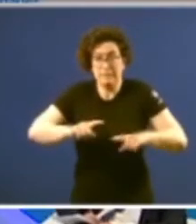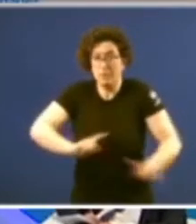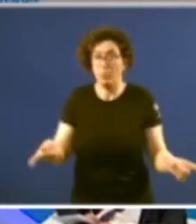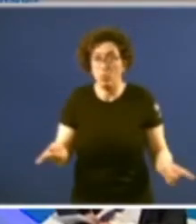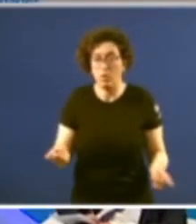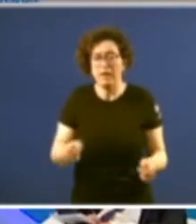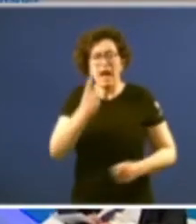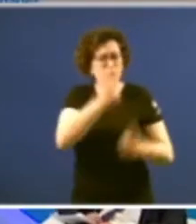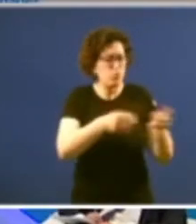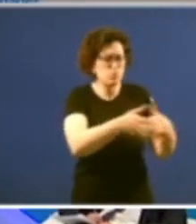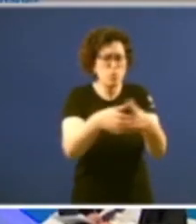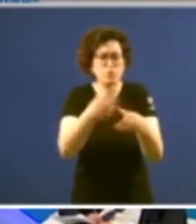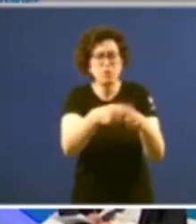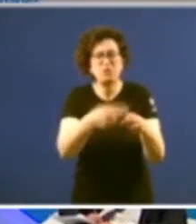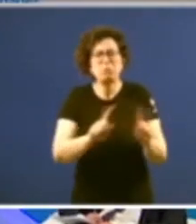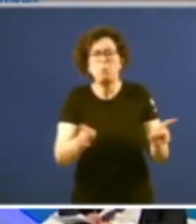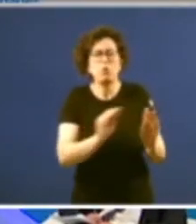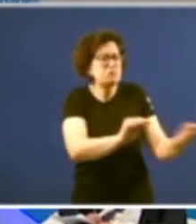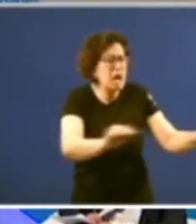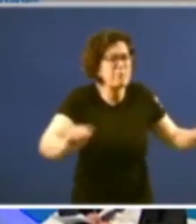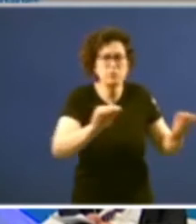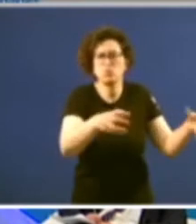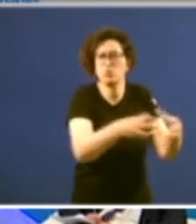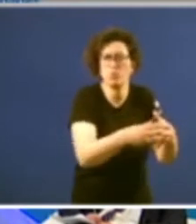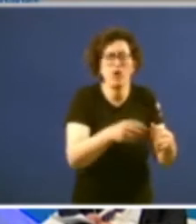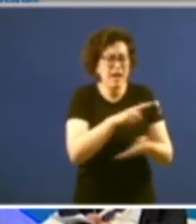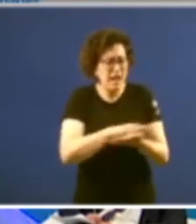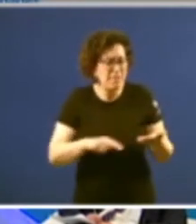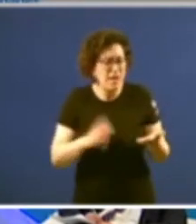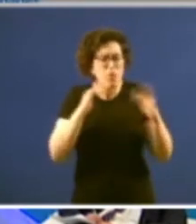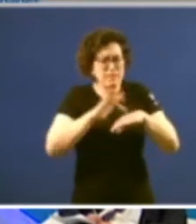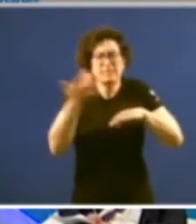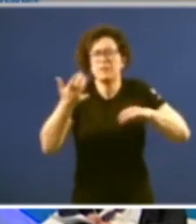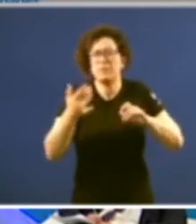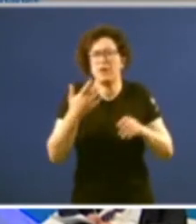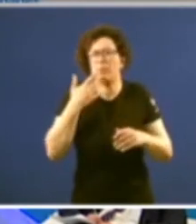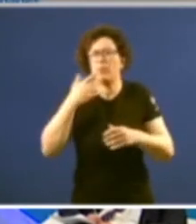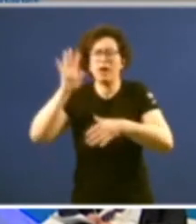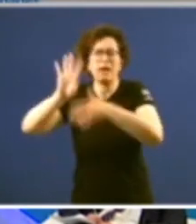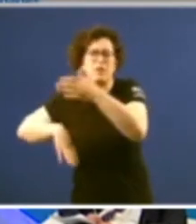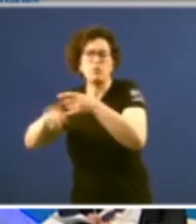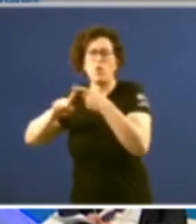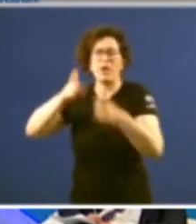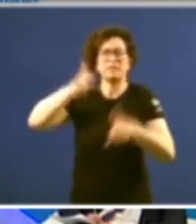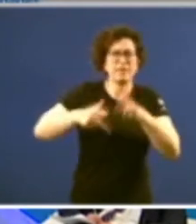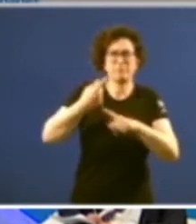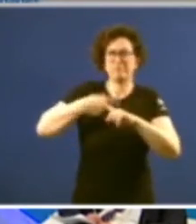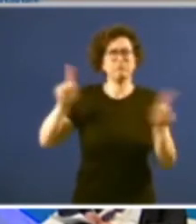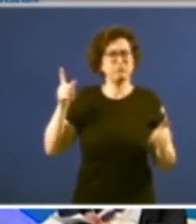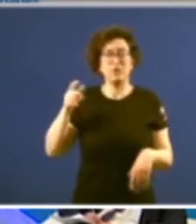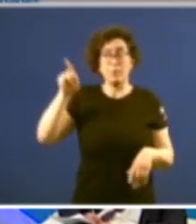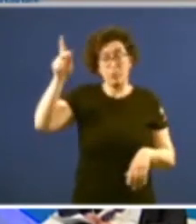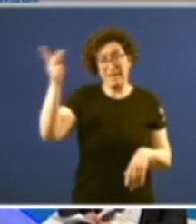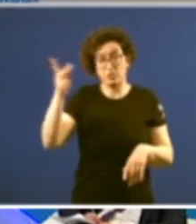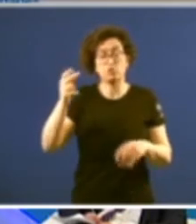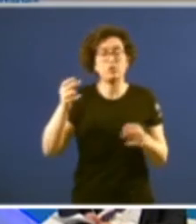determinados partidos apenas mobilizaron os seus que en Galicia non houbo unha sensibilidade comparable á de Cataluña e Euskadi das que por certo